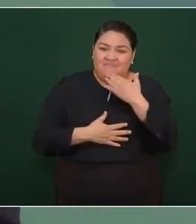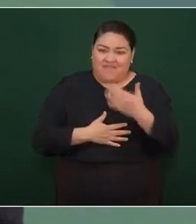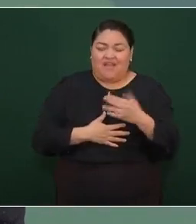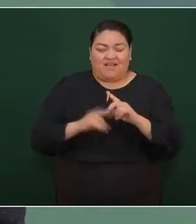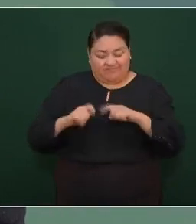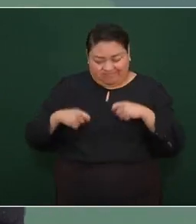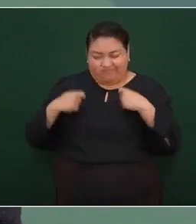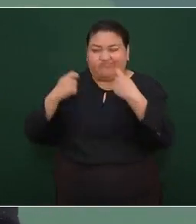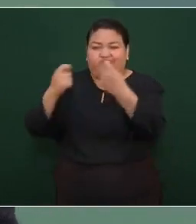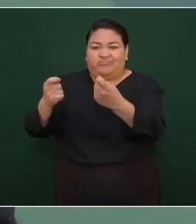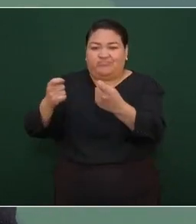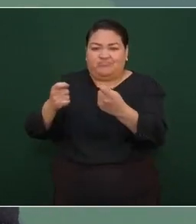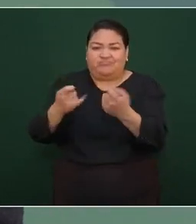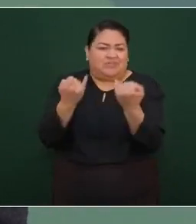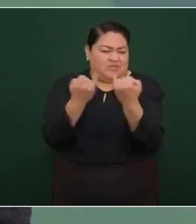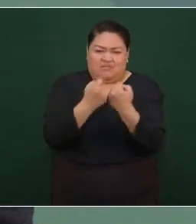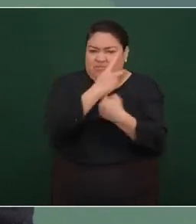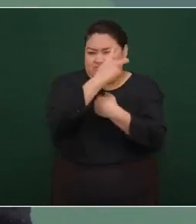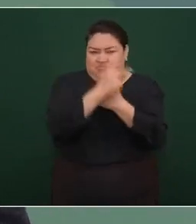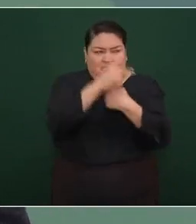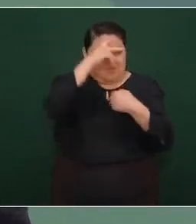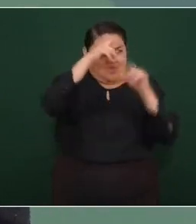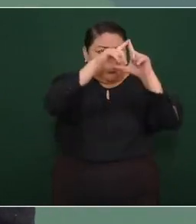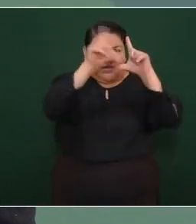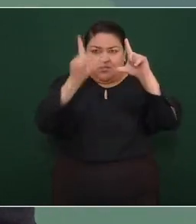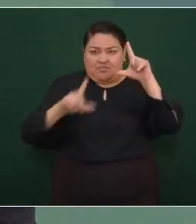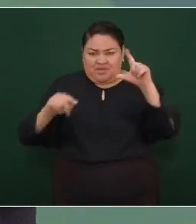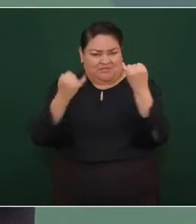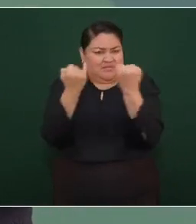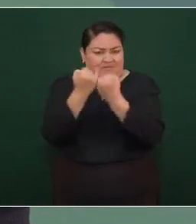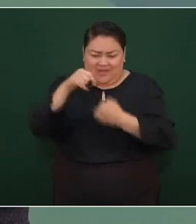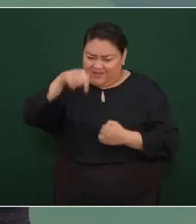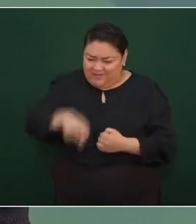en lo nacional y en puebla